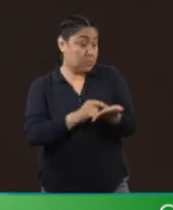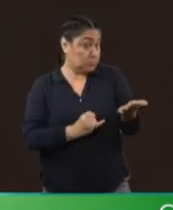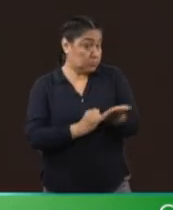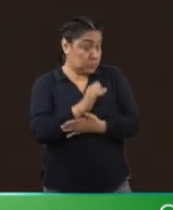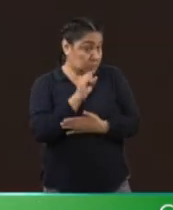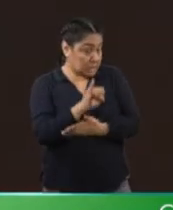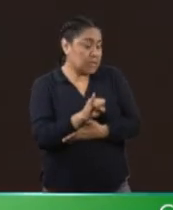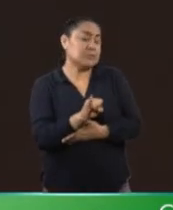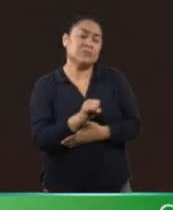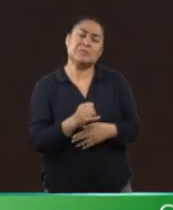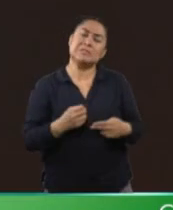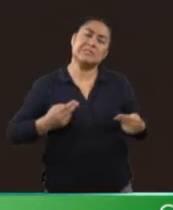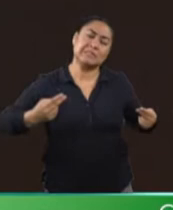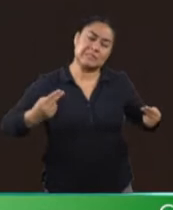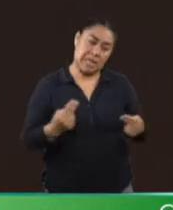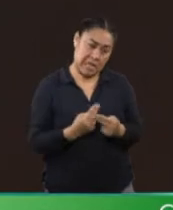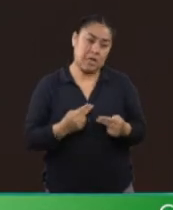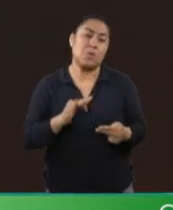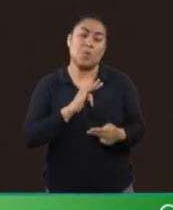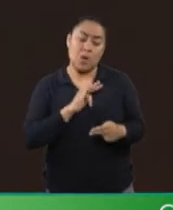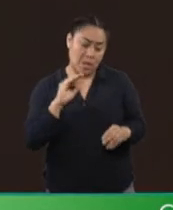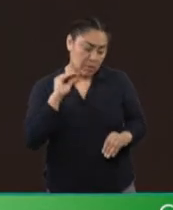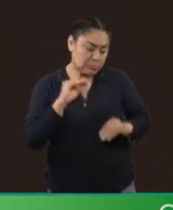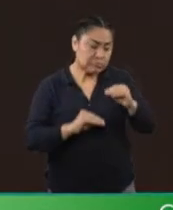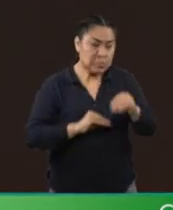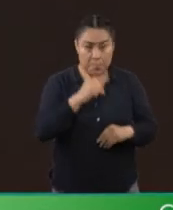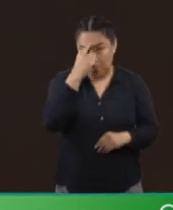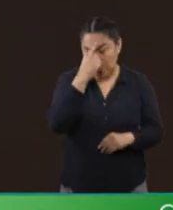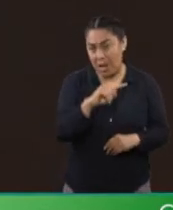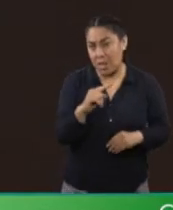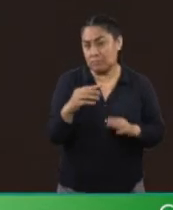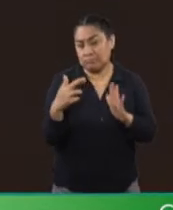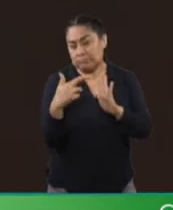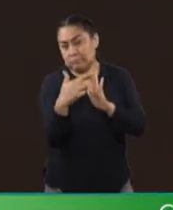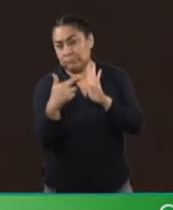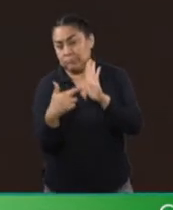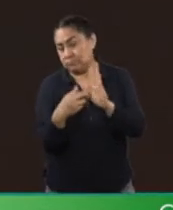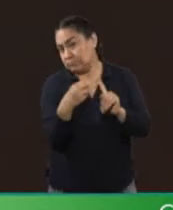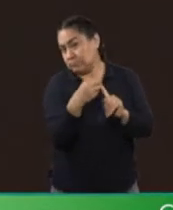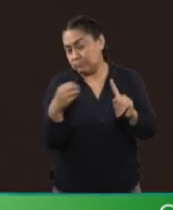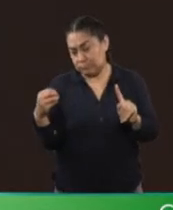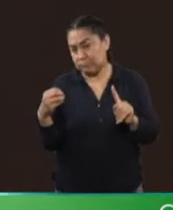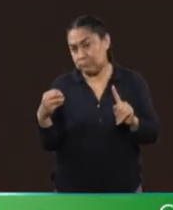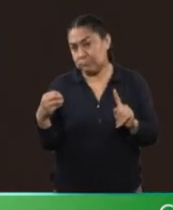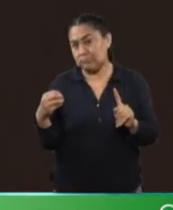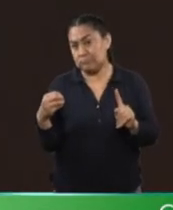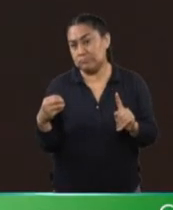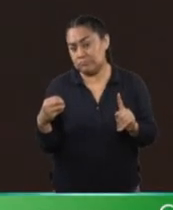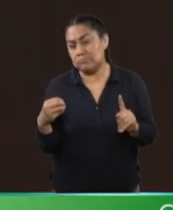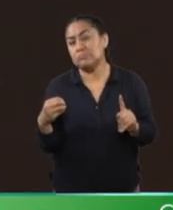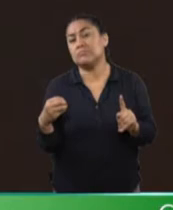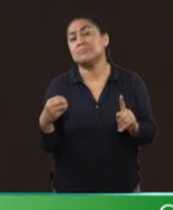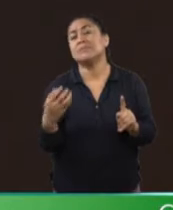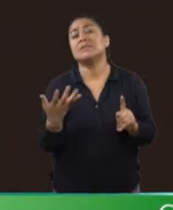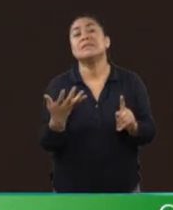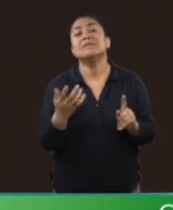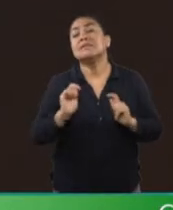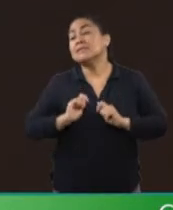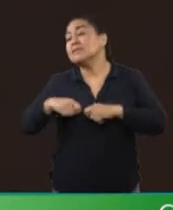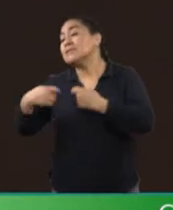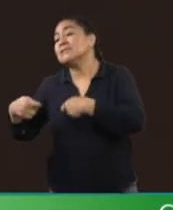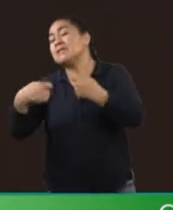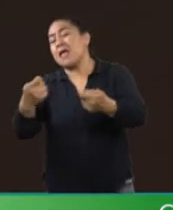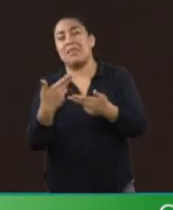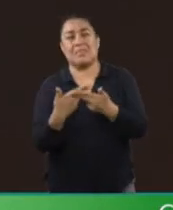es imperativo que se implementen medidas para regular el mercado y eliminar intermediarios, así como